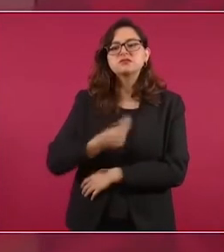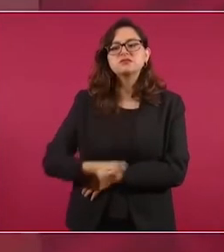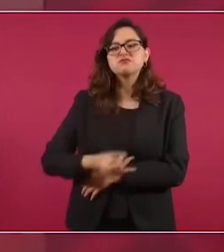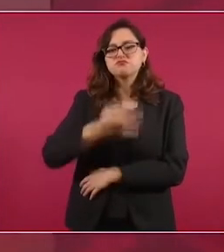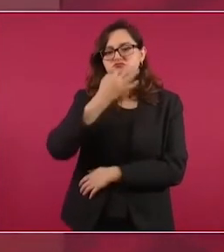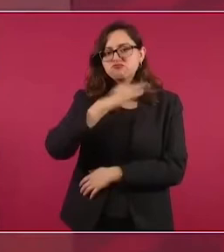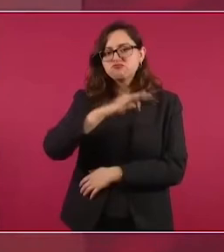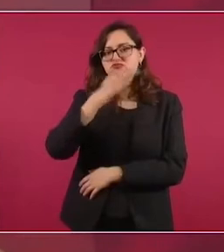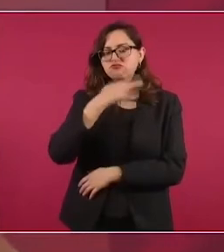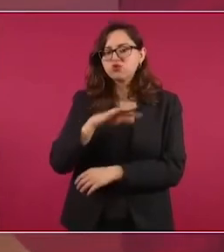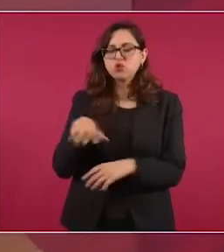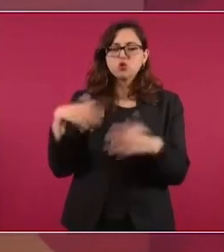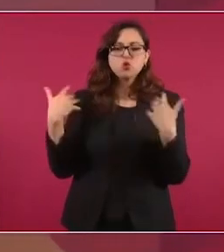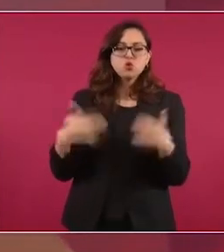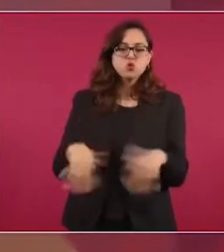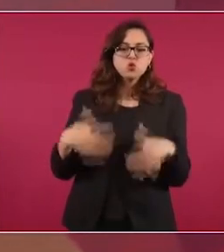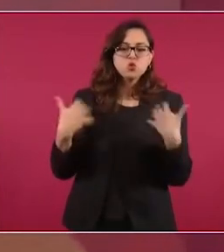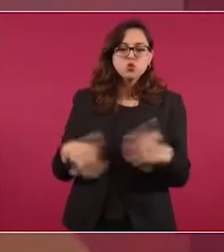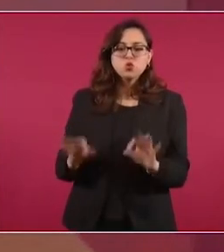de primera.